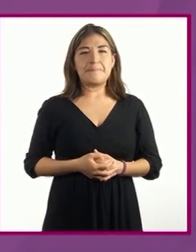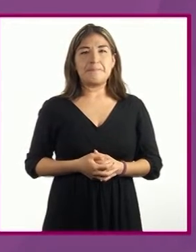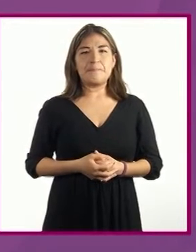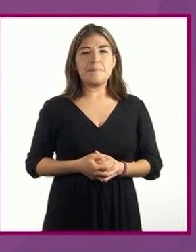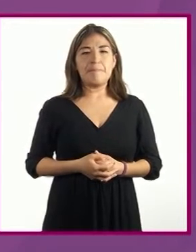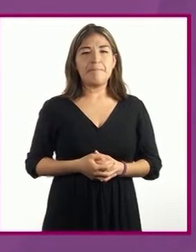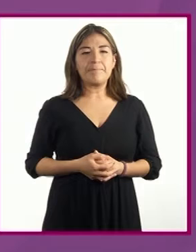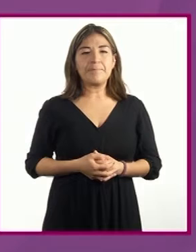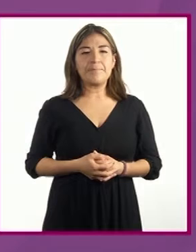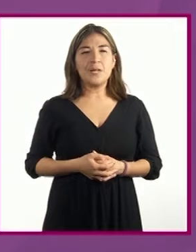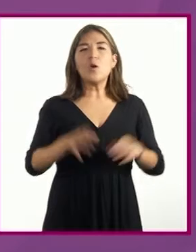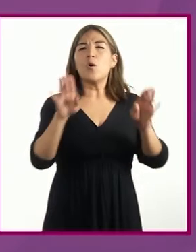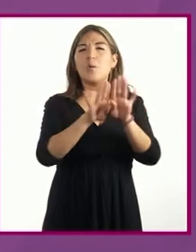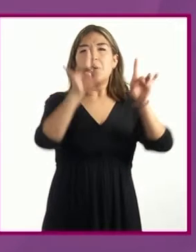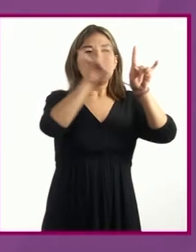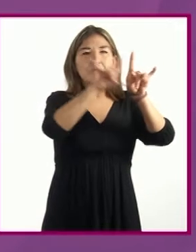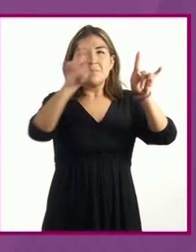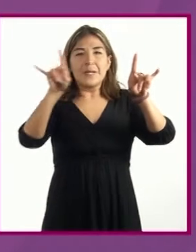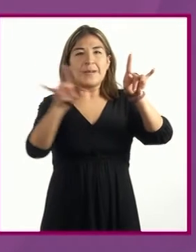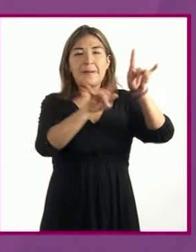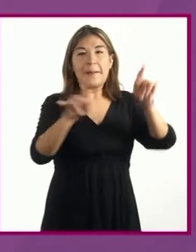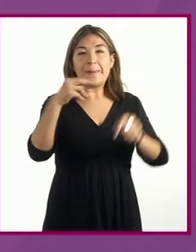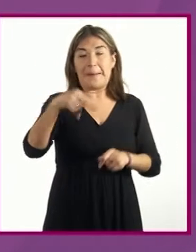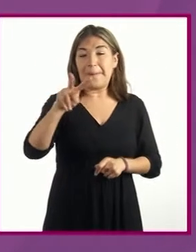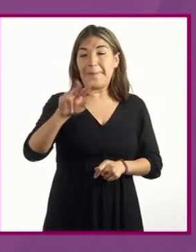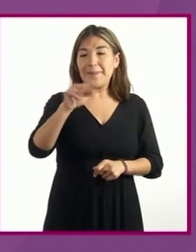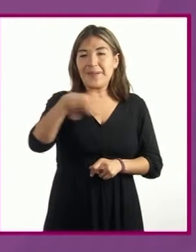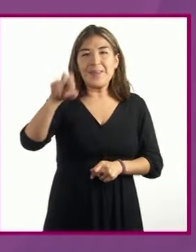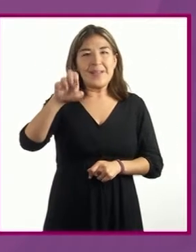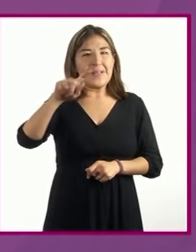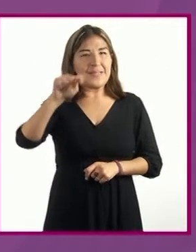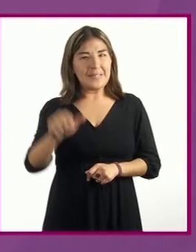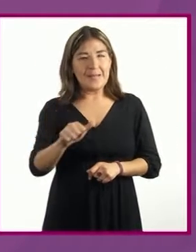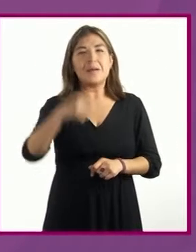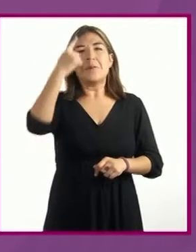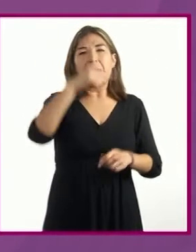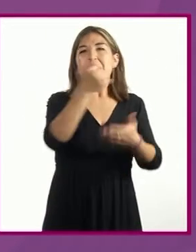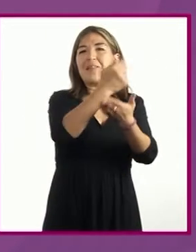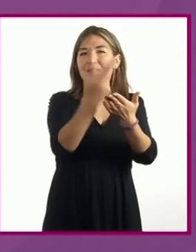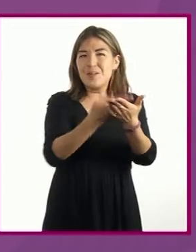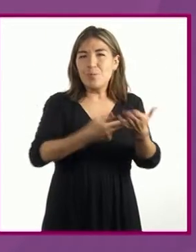El siguiente paso es dibujar las viñetas o espacios para cada dibujo.